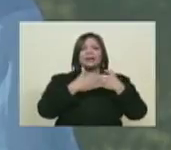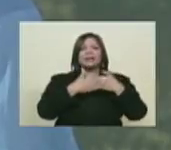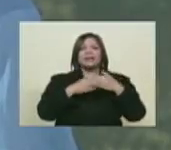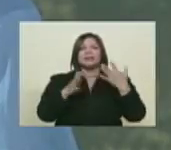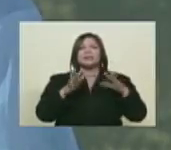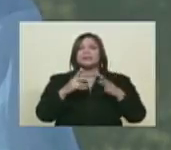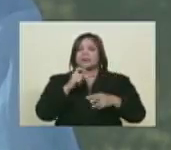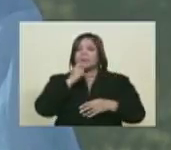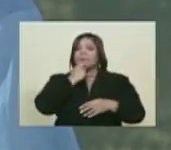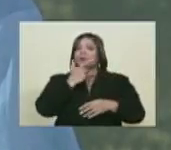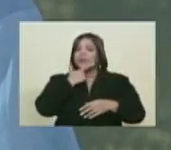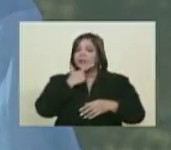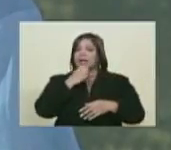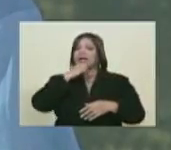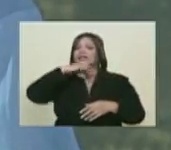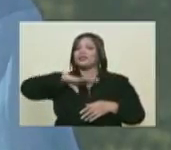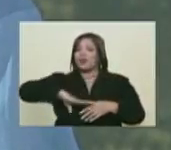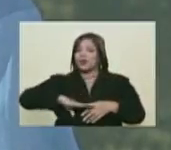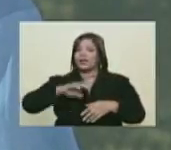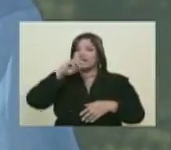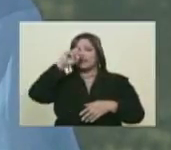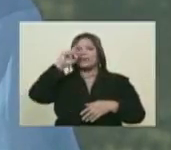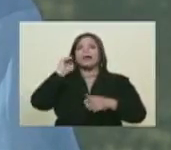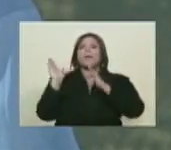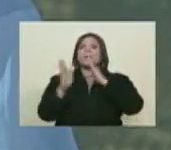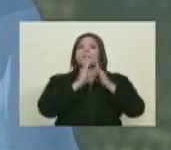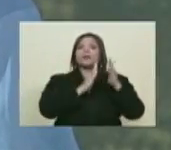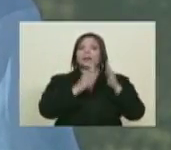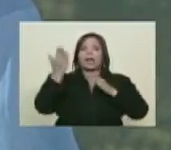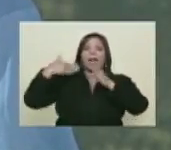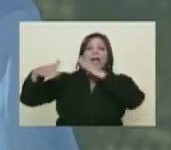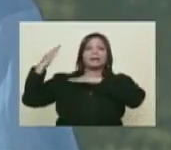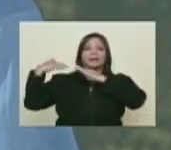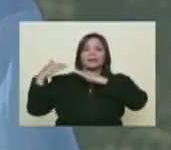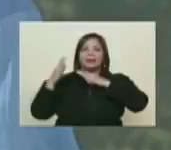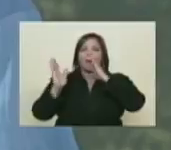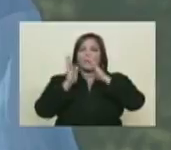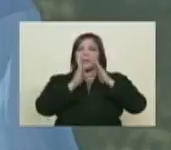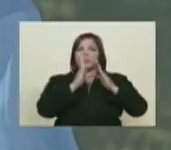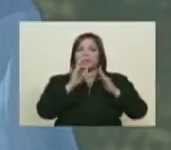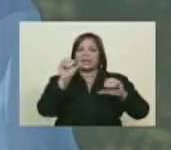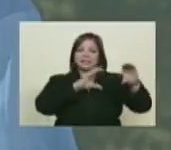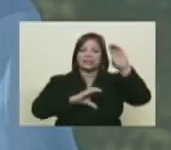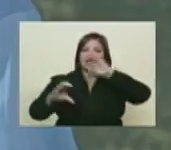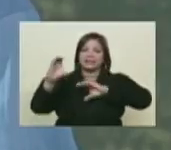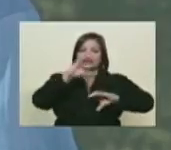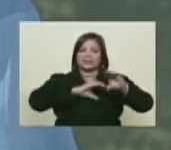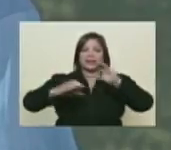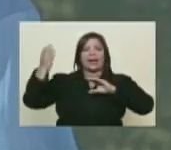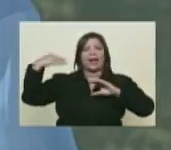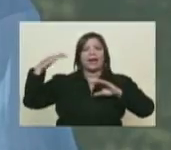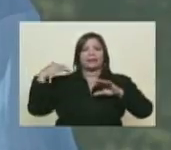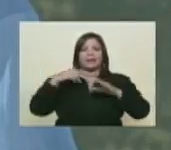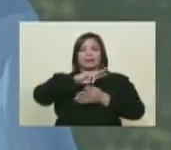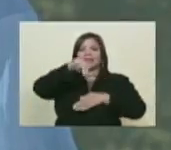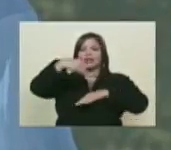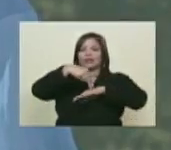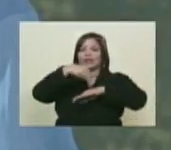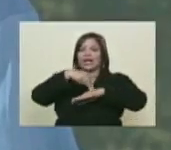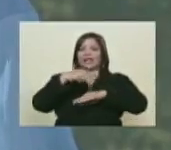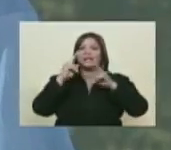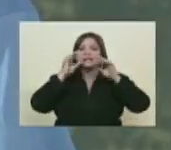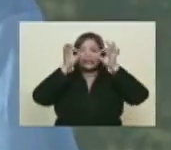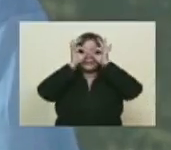tiene una historia muy bonita, porque esa biblioteca fue la historia de la Biblioteca de Ciencias, de la Biblioteca Nacional, la Biblioteca Simón